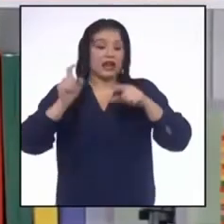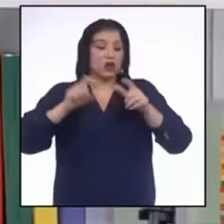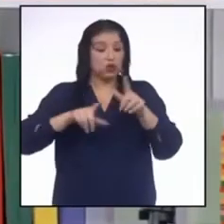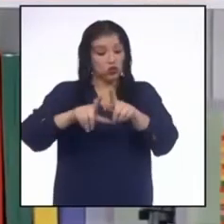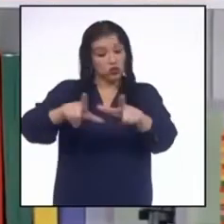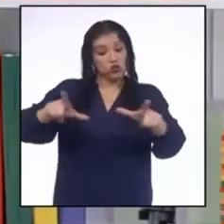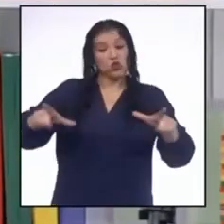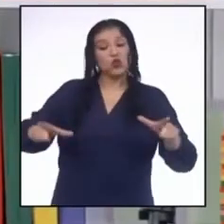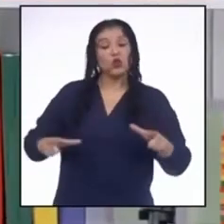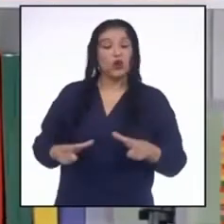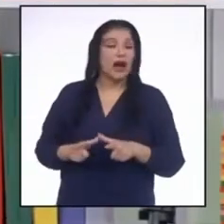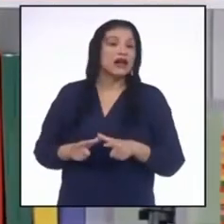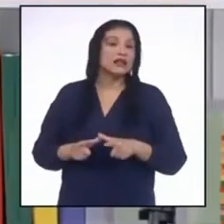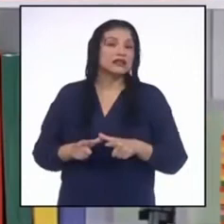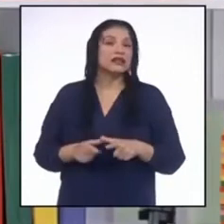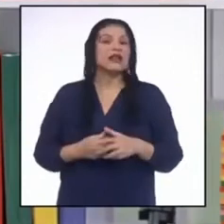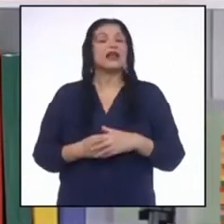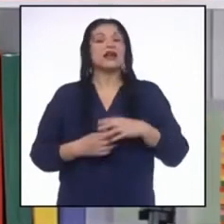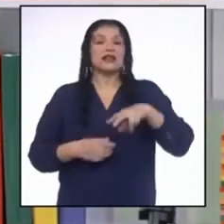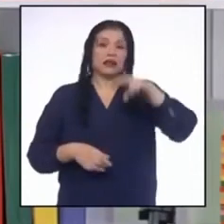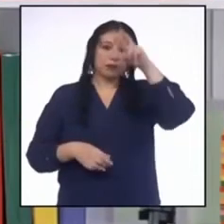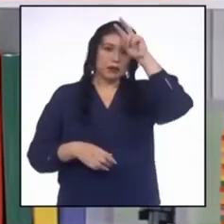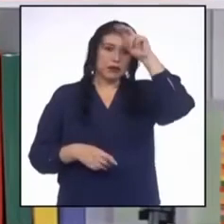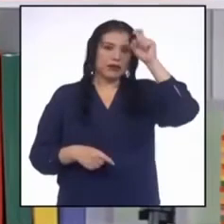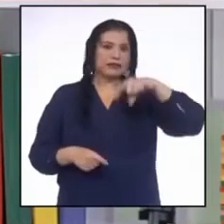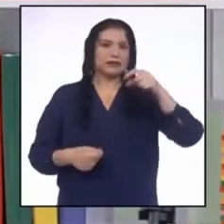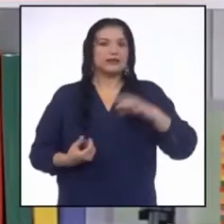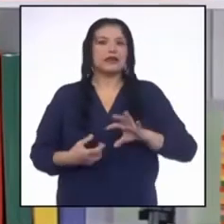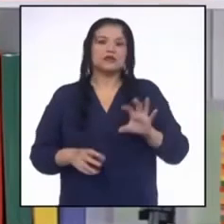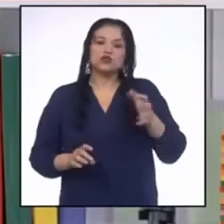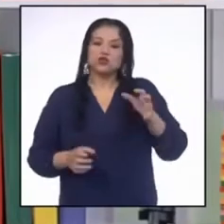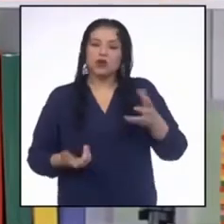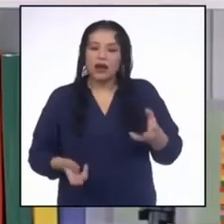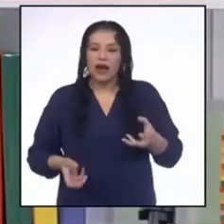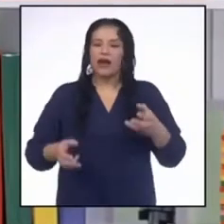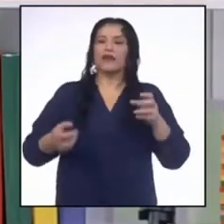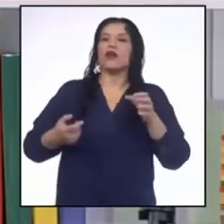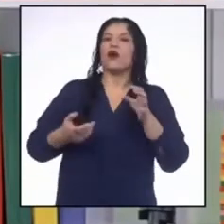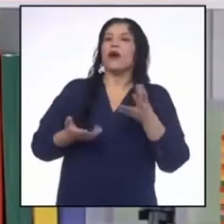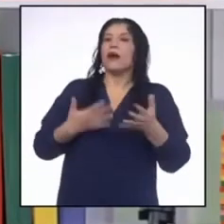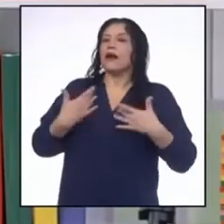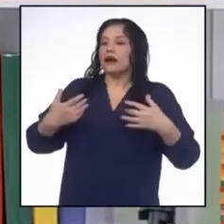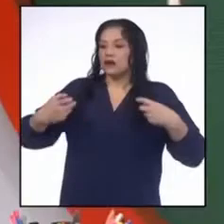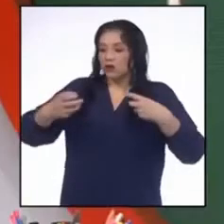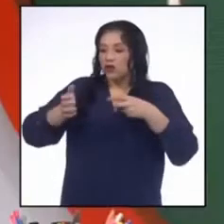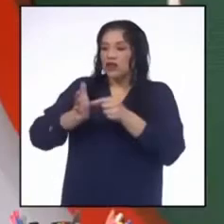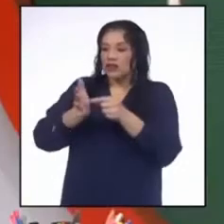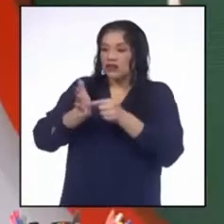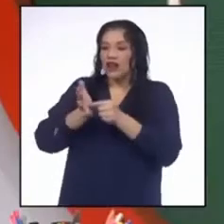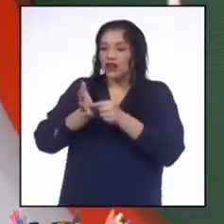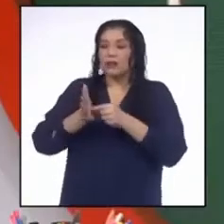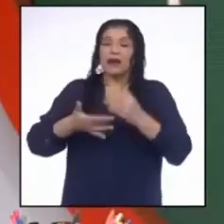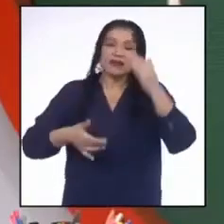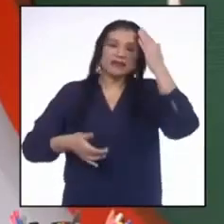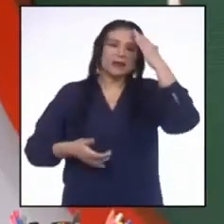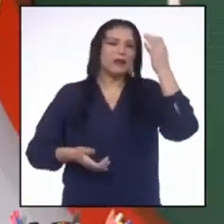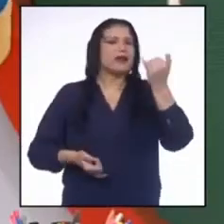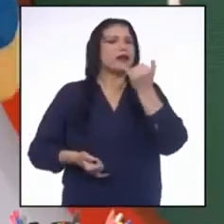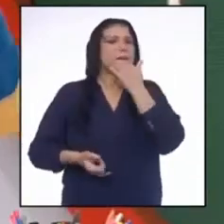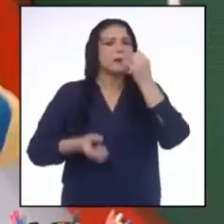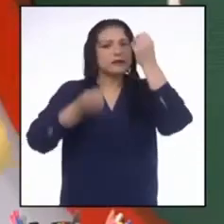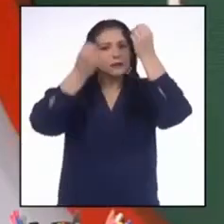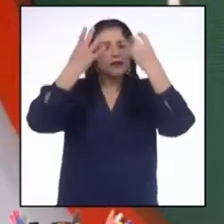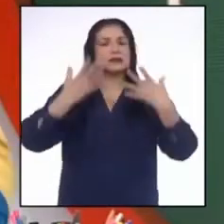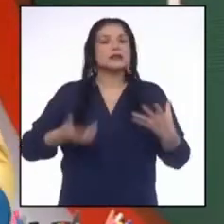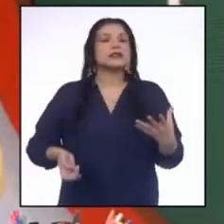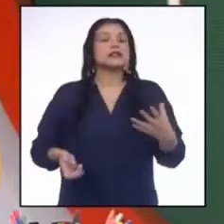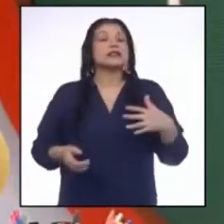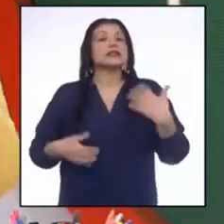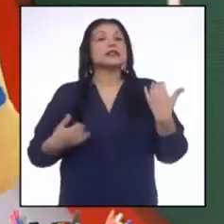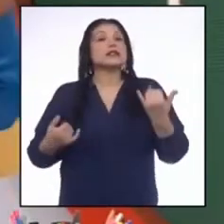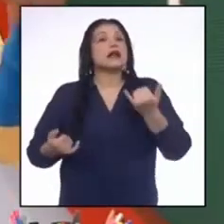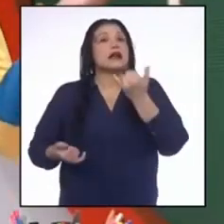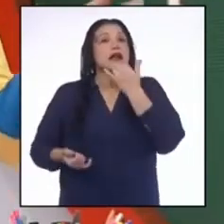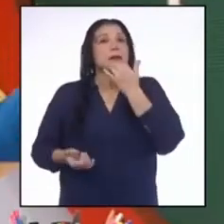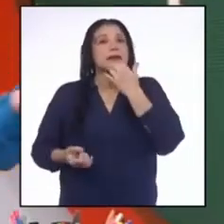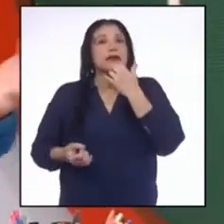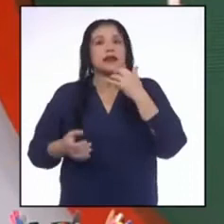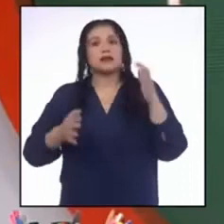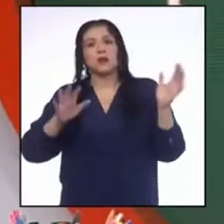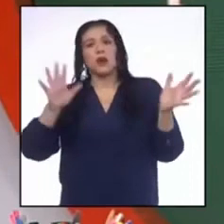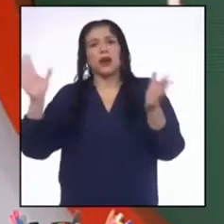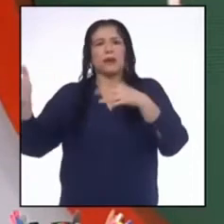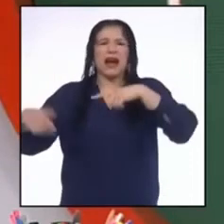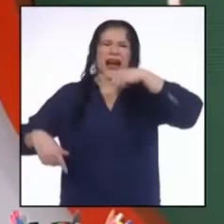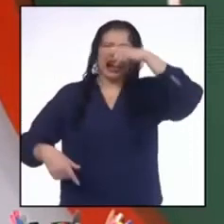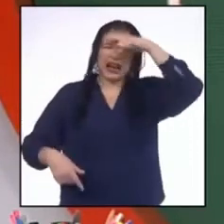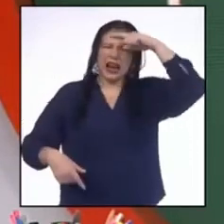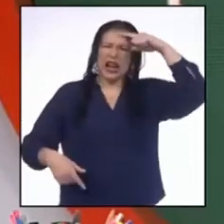cargar sus radios o tenerlas conectadas para enterarse de lo que está sucediendo. Imagínate un corte eléctrico donde el clima es muy